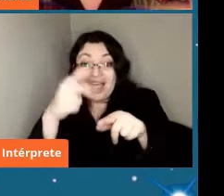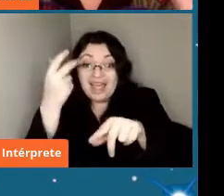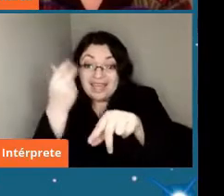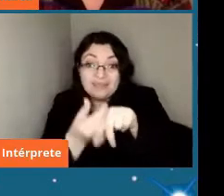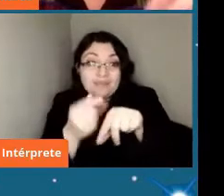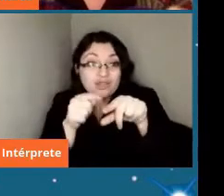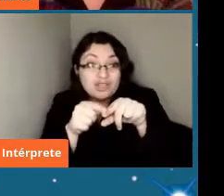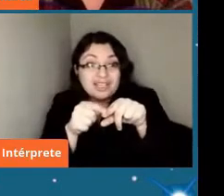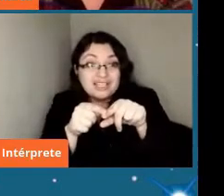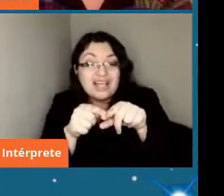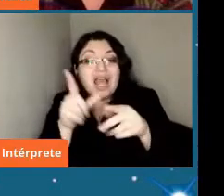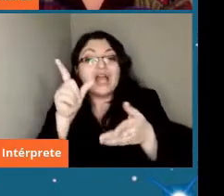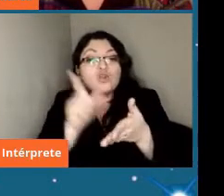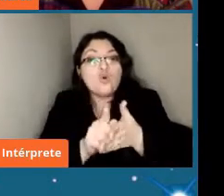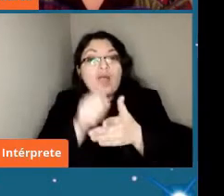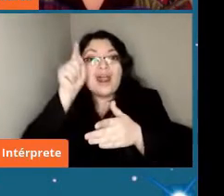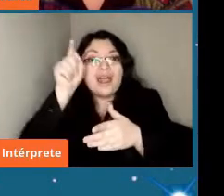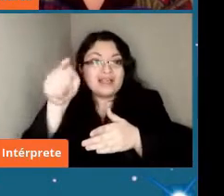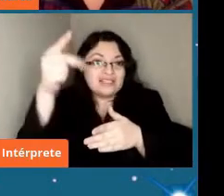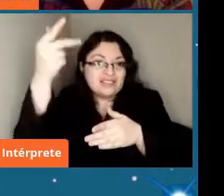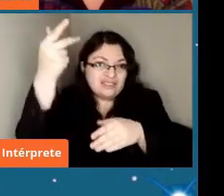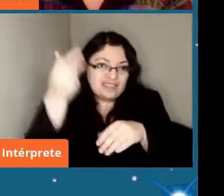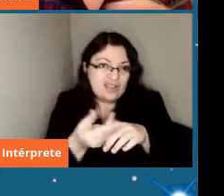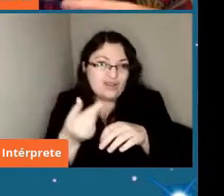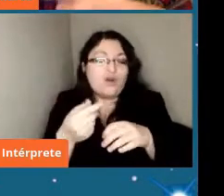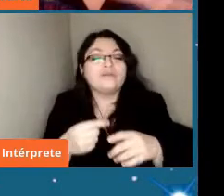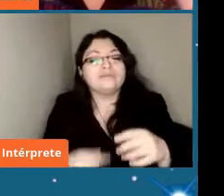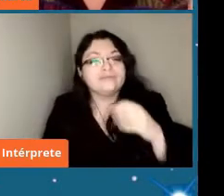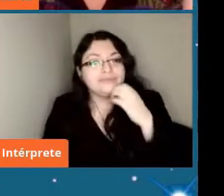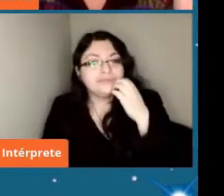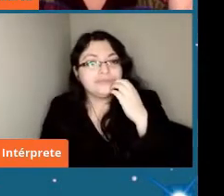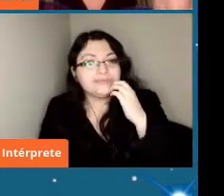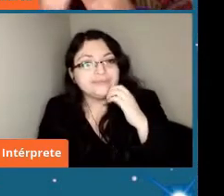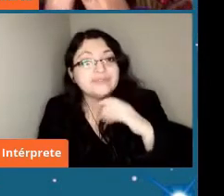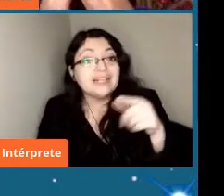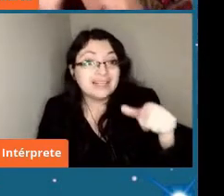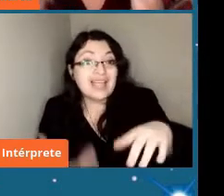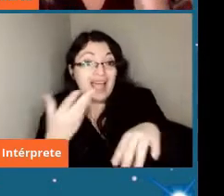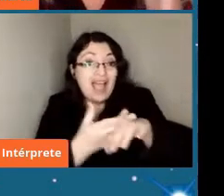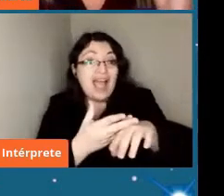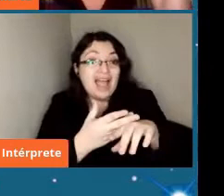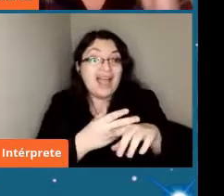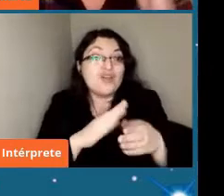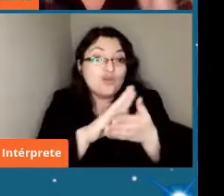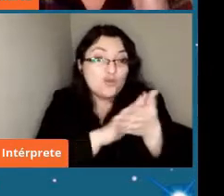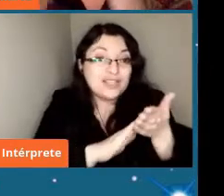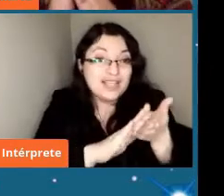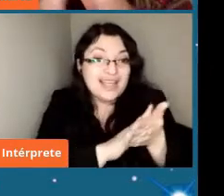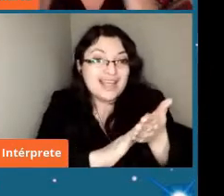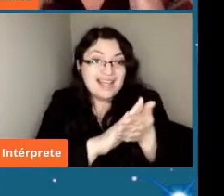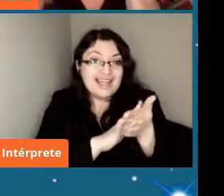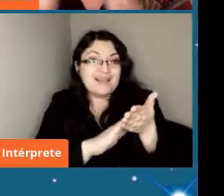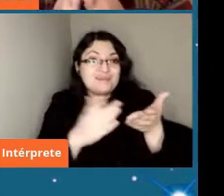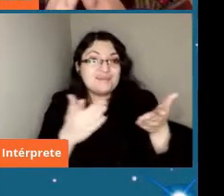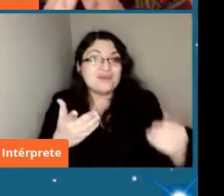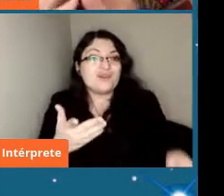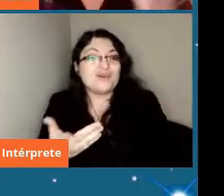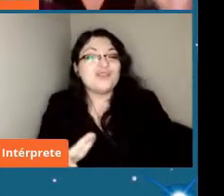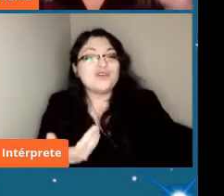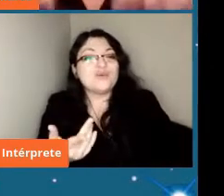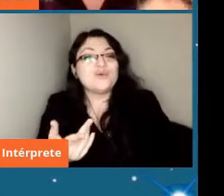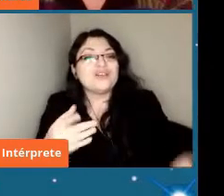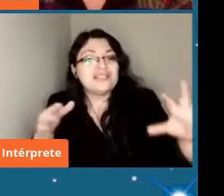venir de tal o de tal otro cuerpo entonces acá hay un ejemplo de un match entre la observación